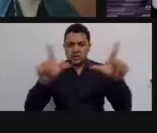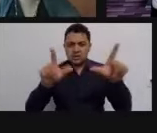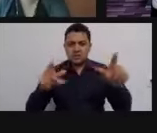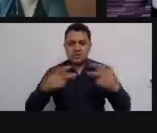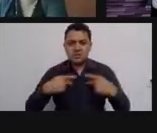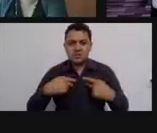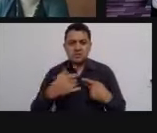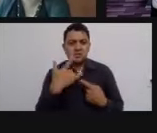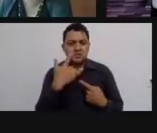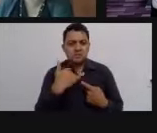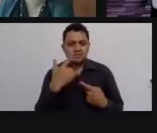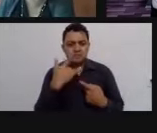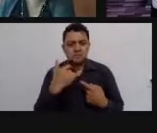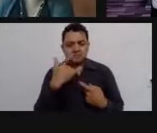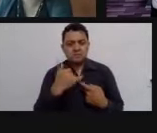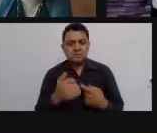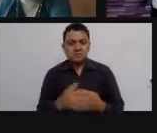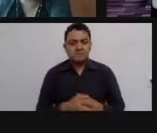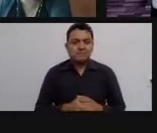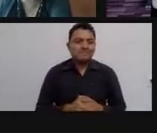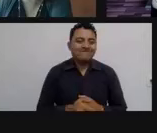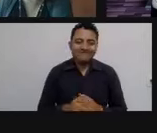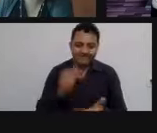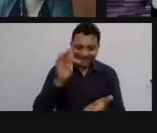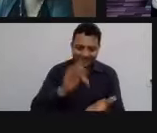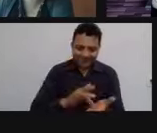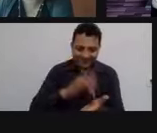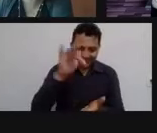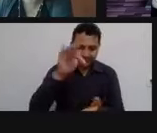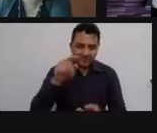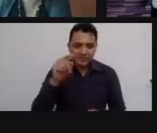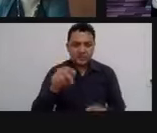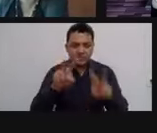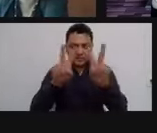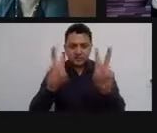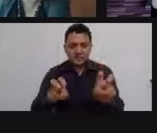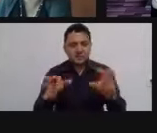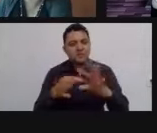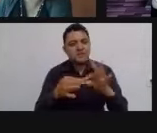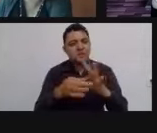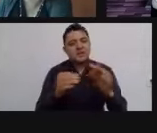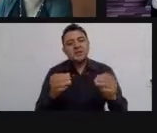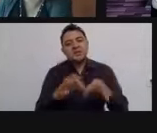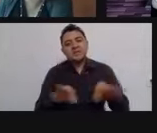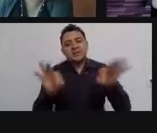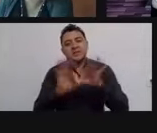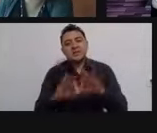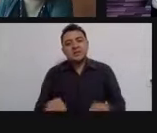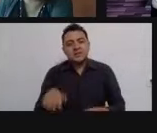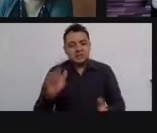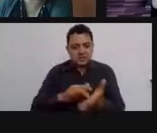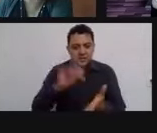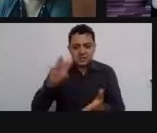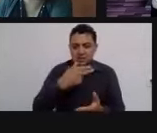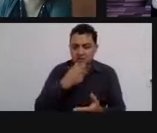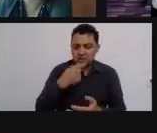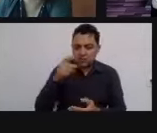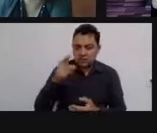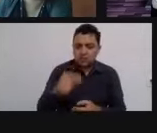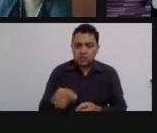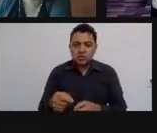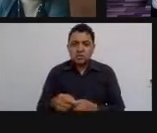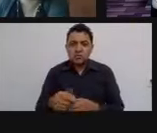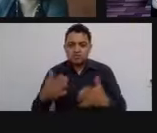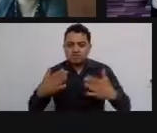Marta Leticia Mercado Ramírez una charla de excelencia gracias Javier López Casarín por confiar en el tribunal y en este